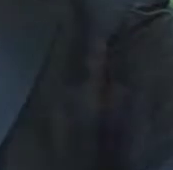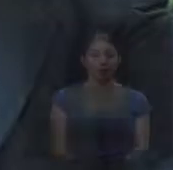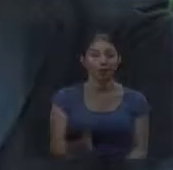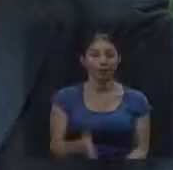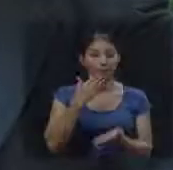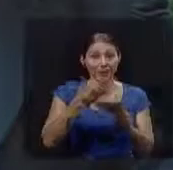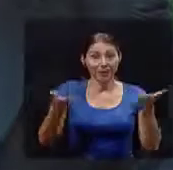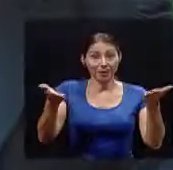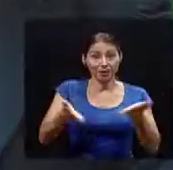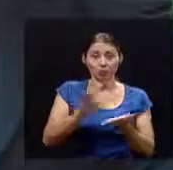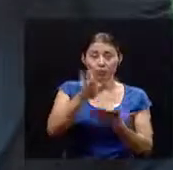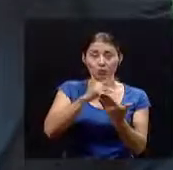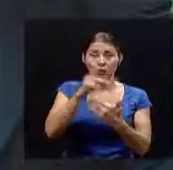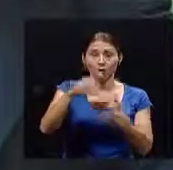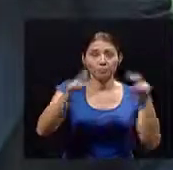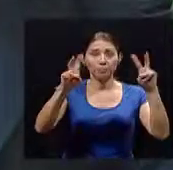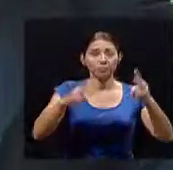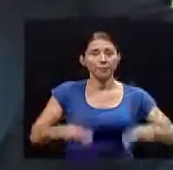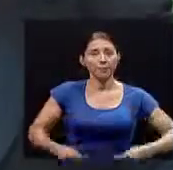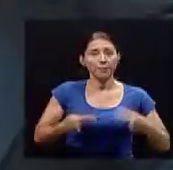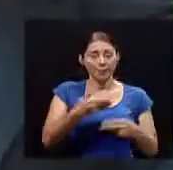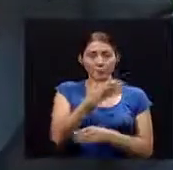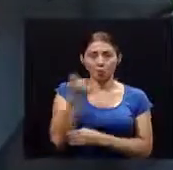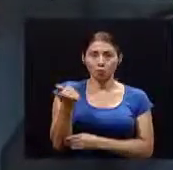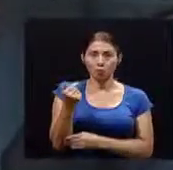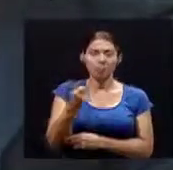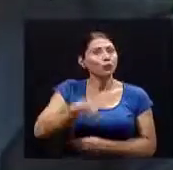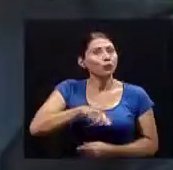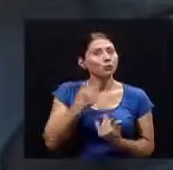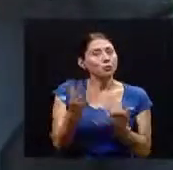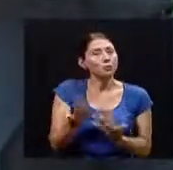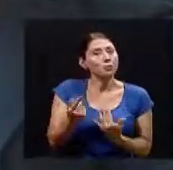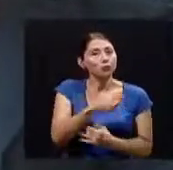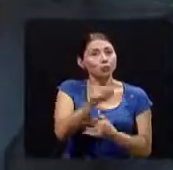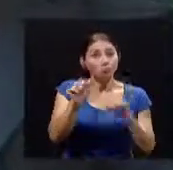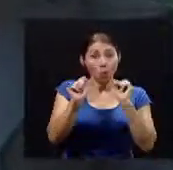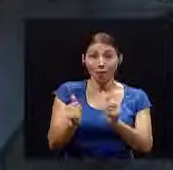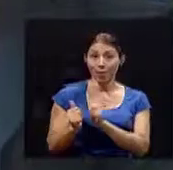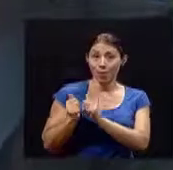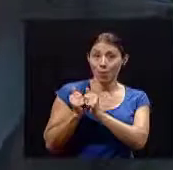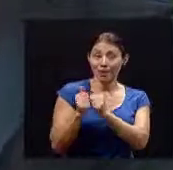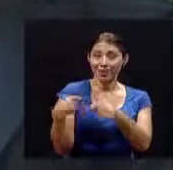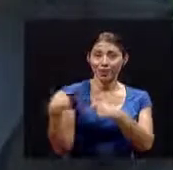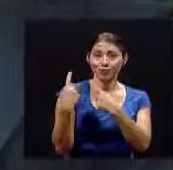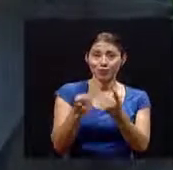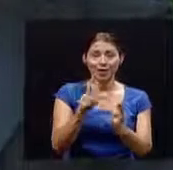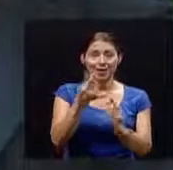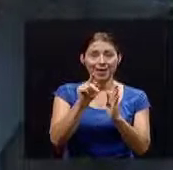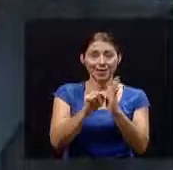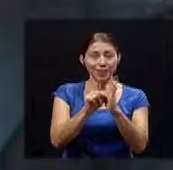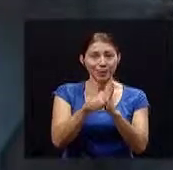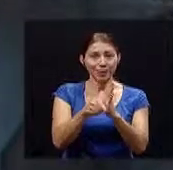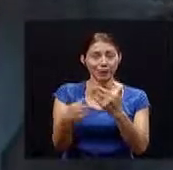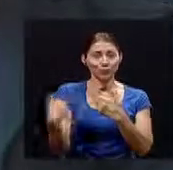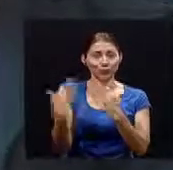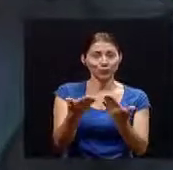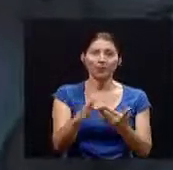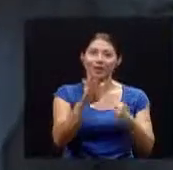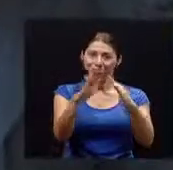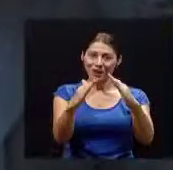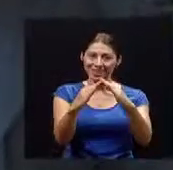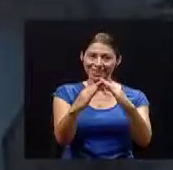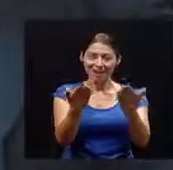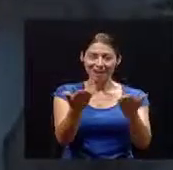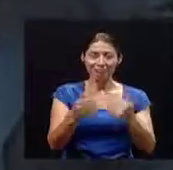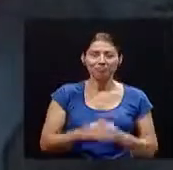Bienvenidos a su programa Vivir Mejor, esperamos si nos puede acompañar durante esta media hora ahí en su casita.